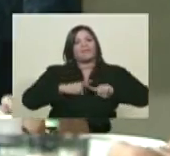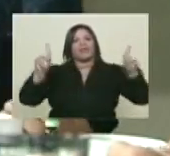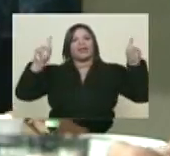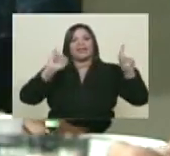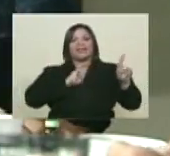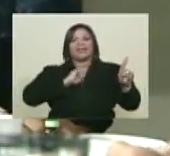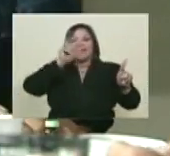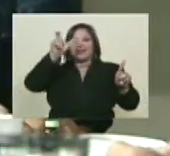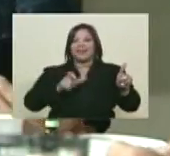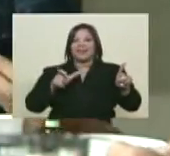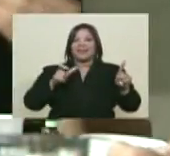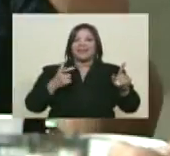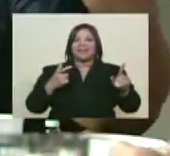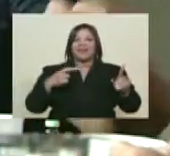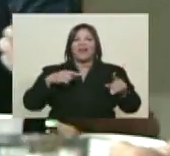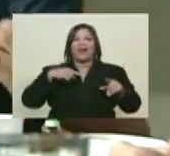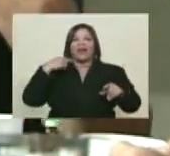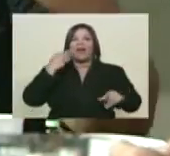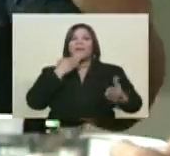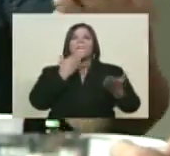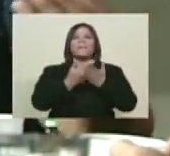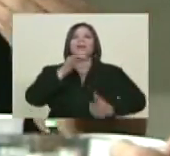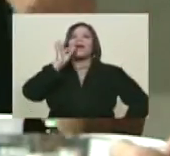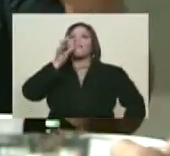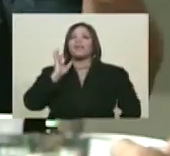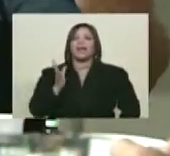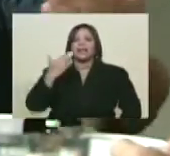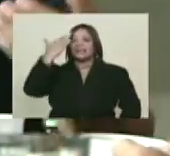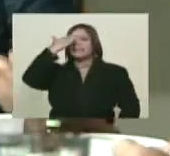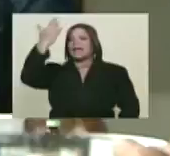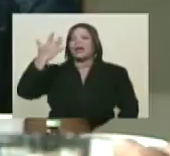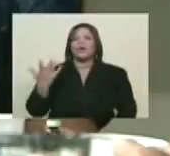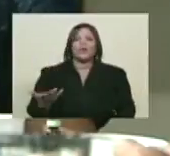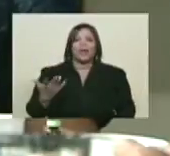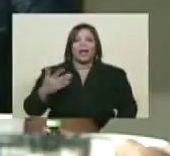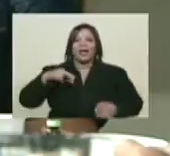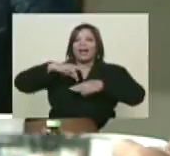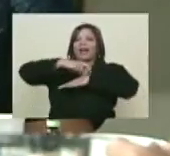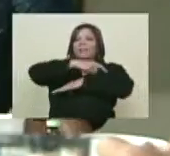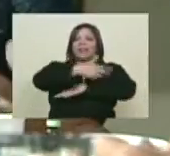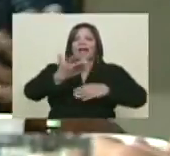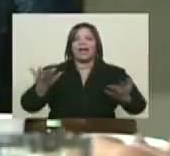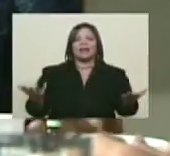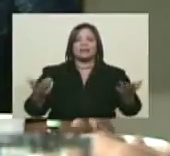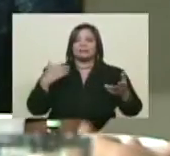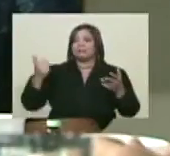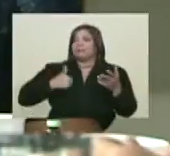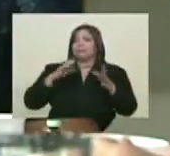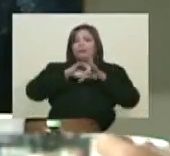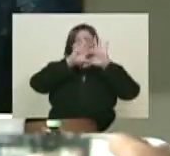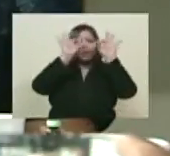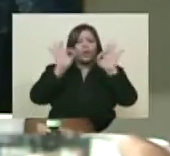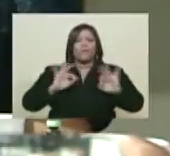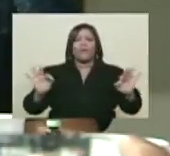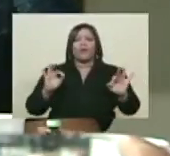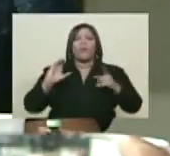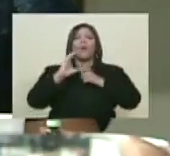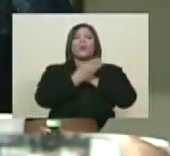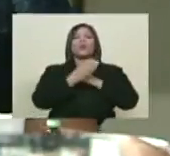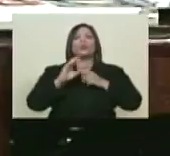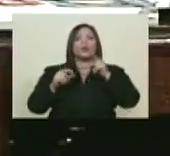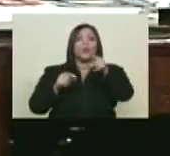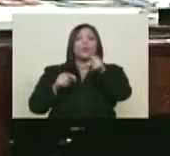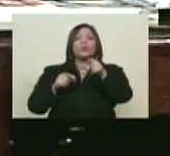hasta en la forma de nosotros pedir el café, de saludarnos, de andar, todas esas expresiones son Ustedes son más dados